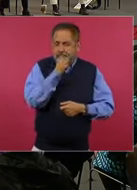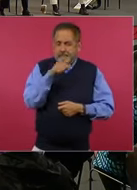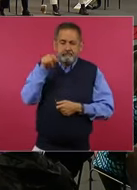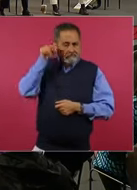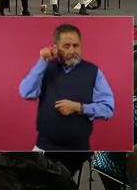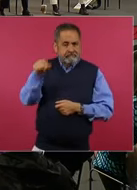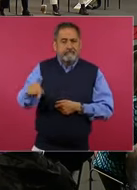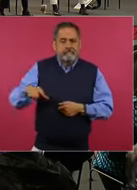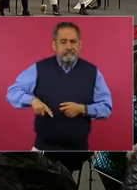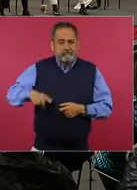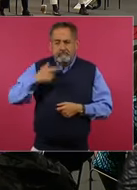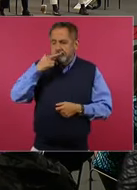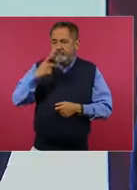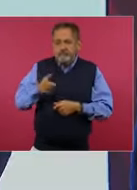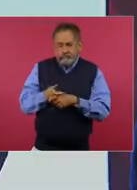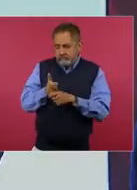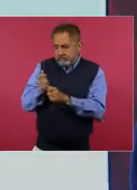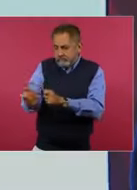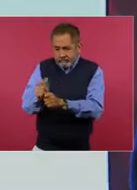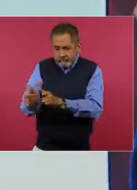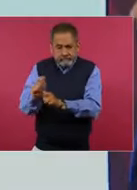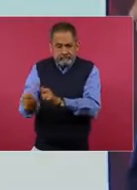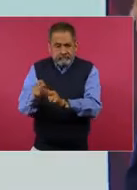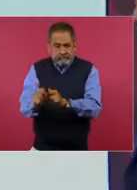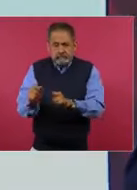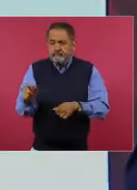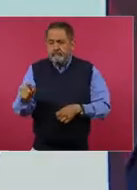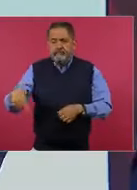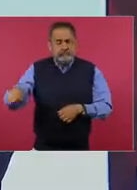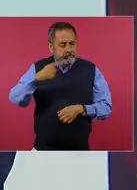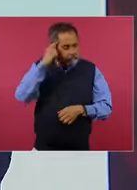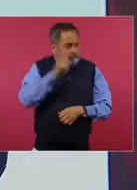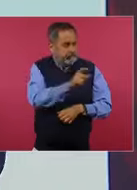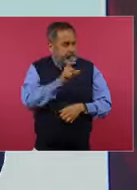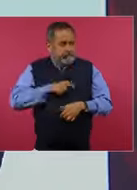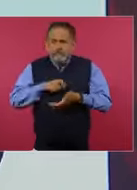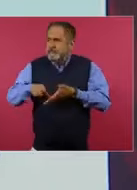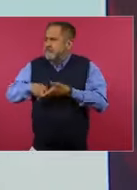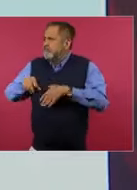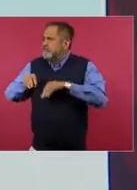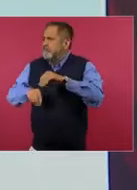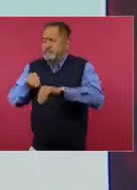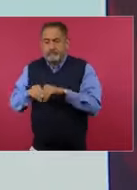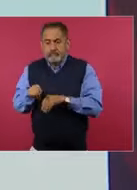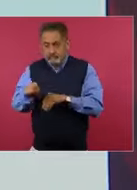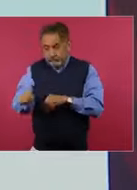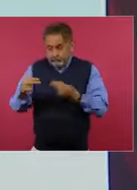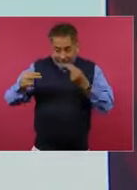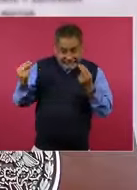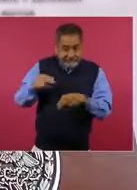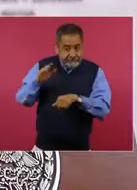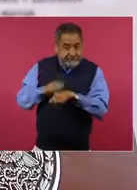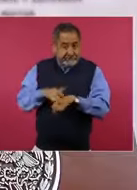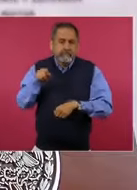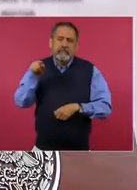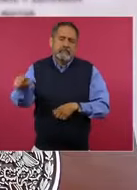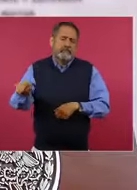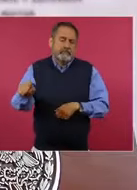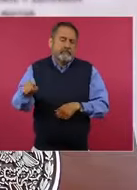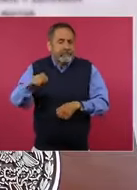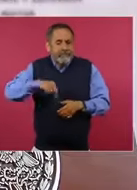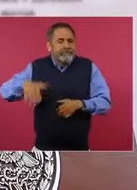Esto lo que nos va a permitir es mejorar de manera sustancial y hacerlo en donde más se necesita, porque si alguien tiene el mejor